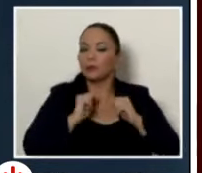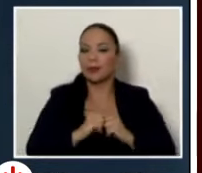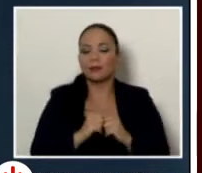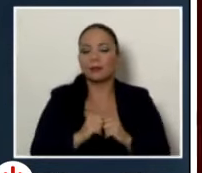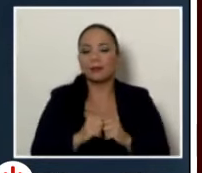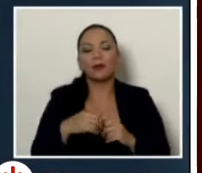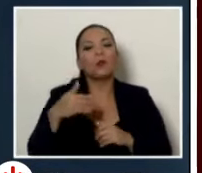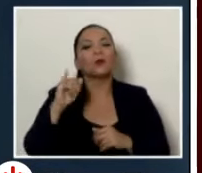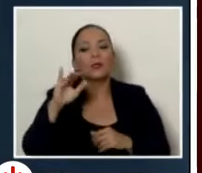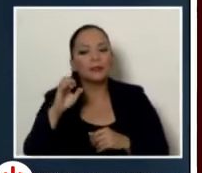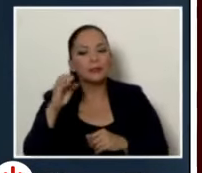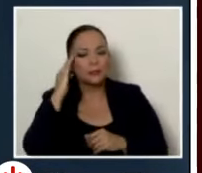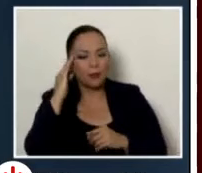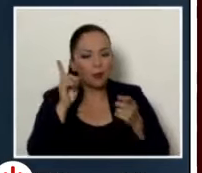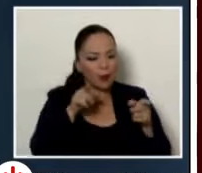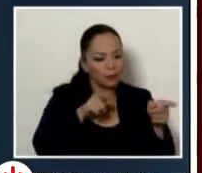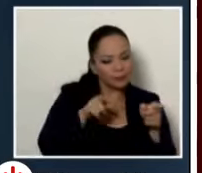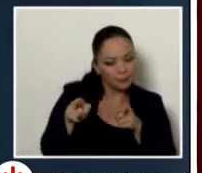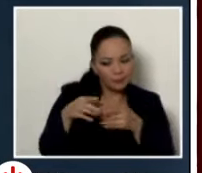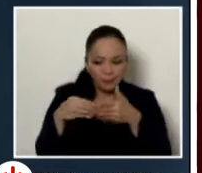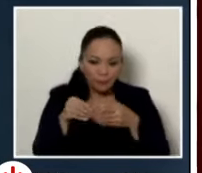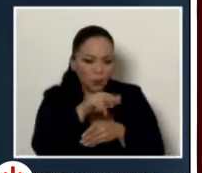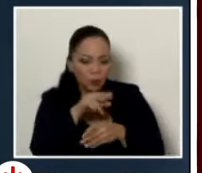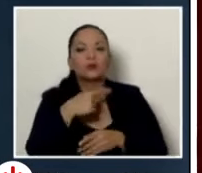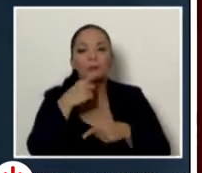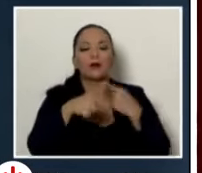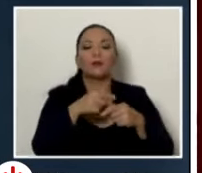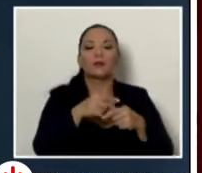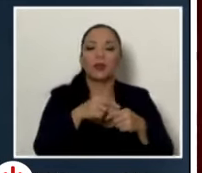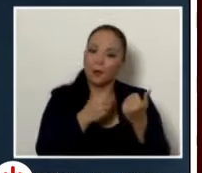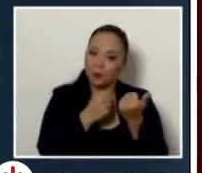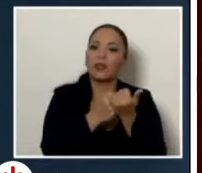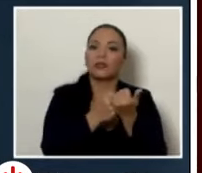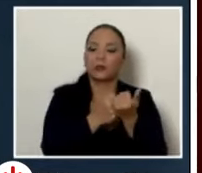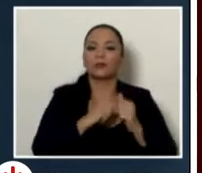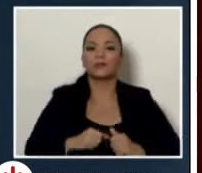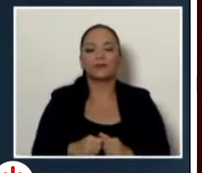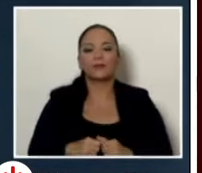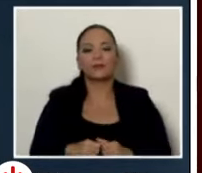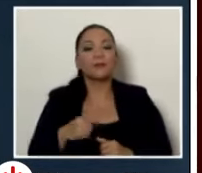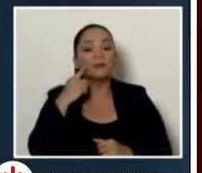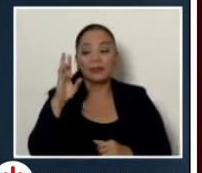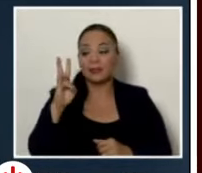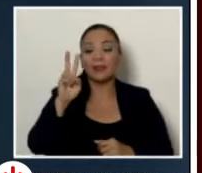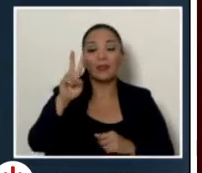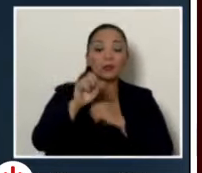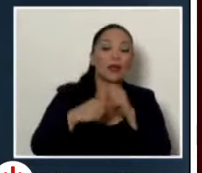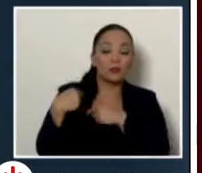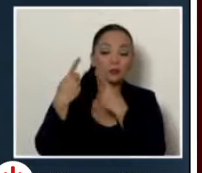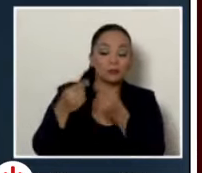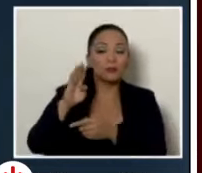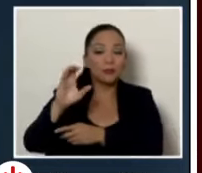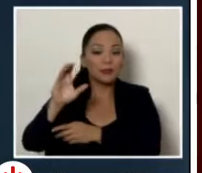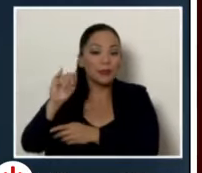conocimiento de en qué moneda tiene que hacer ese desembolso, nosotros así los vamos a estar apoyando. En 62 años de existencia del BCIE, el